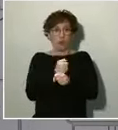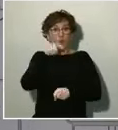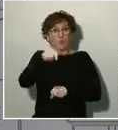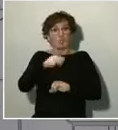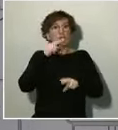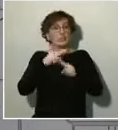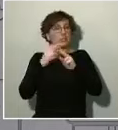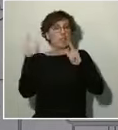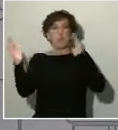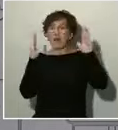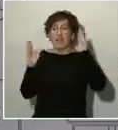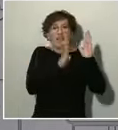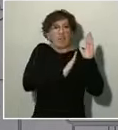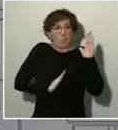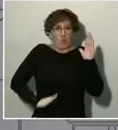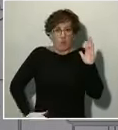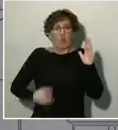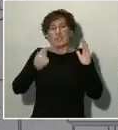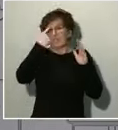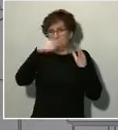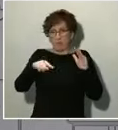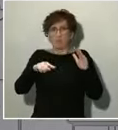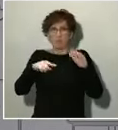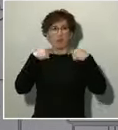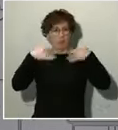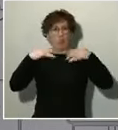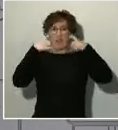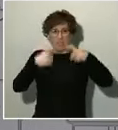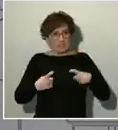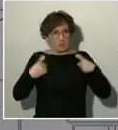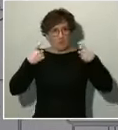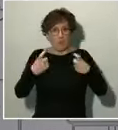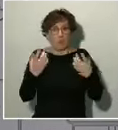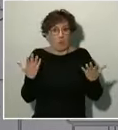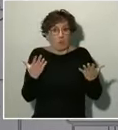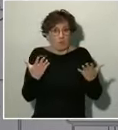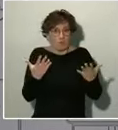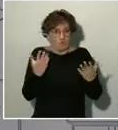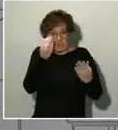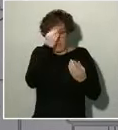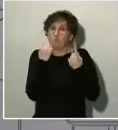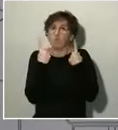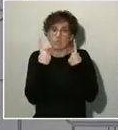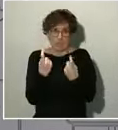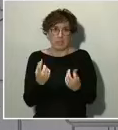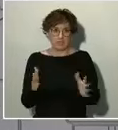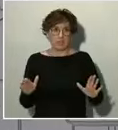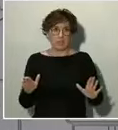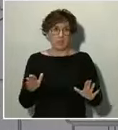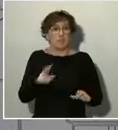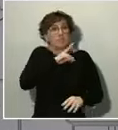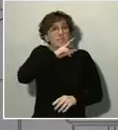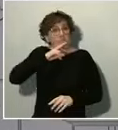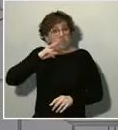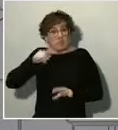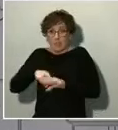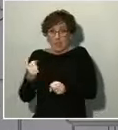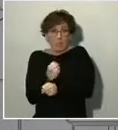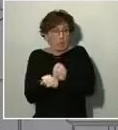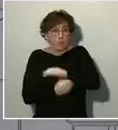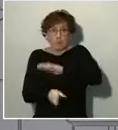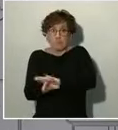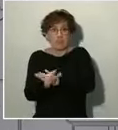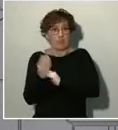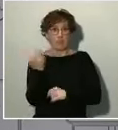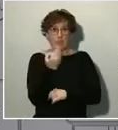Entendemos el esfuerzo que se puede hacer, pero creemos que es necesario. Queremos que se mantenga el empleo, que las empresas sepan que el